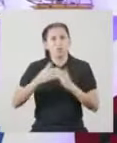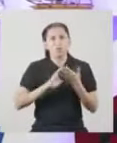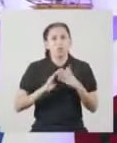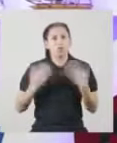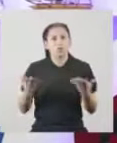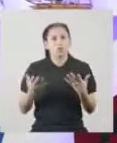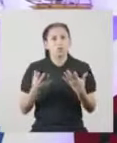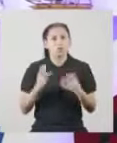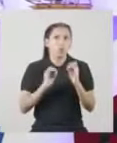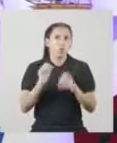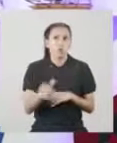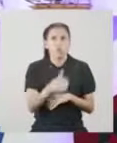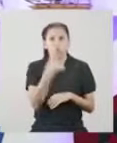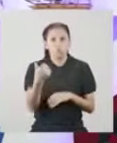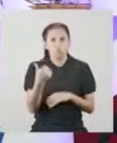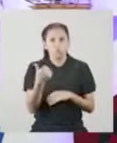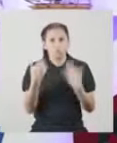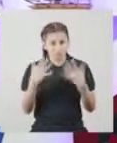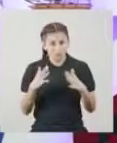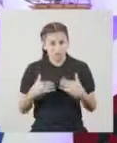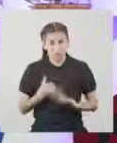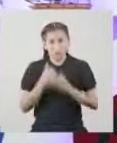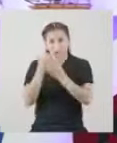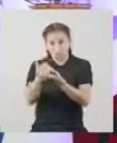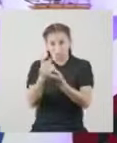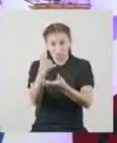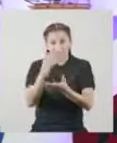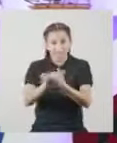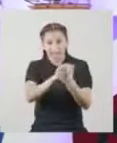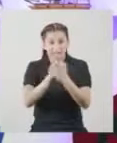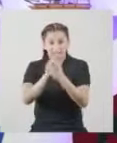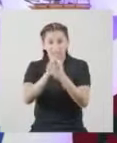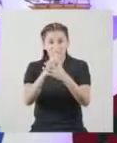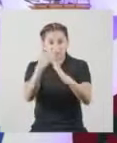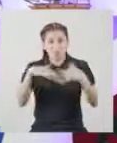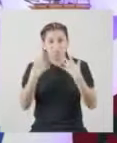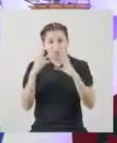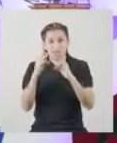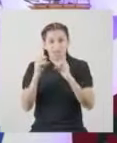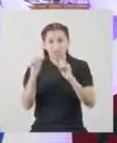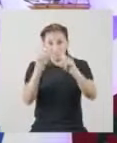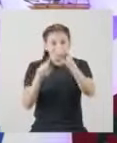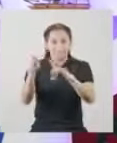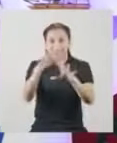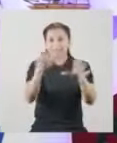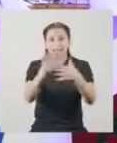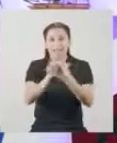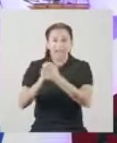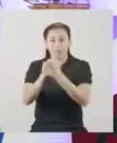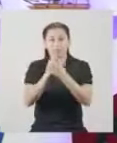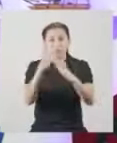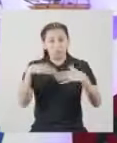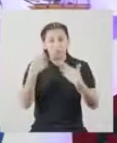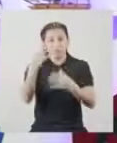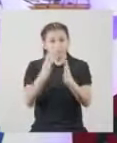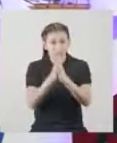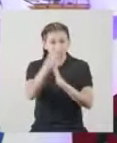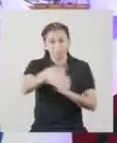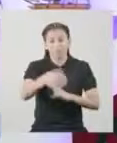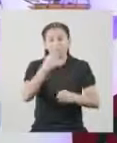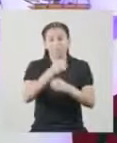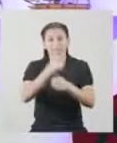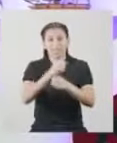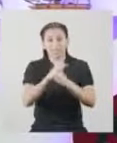comunidades? O dicho en otras palabras, ¿estamos ayudando a nuestras amigas a convencer a su comunidad de que las dejen trabajar en los